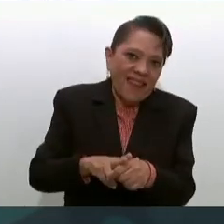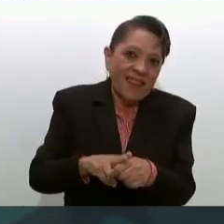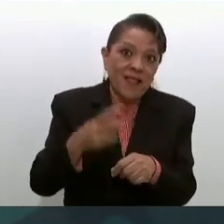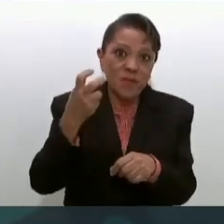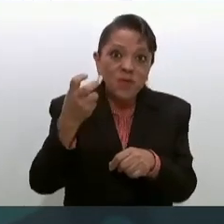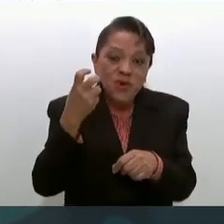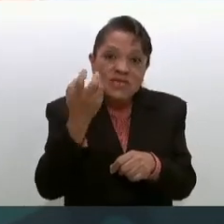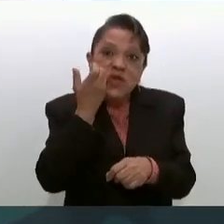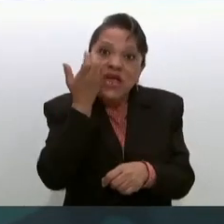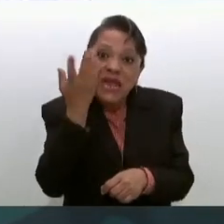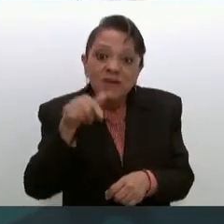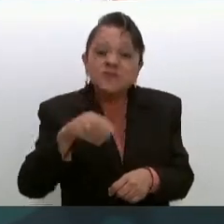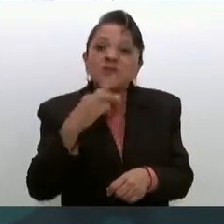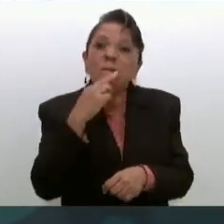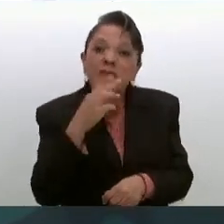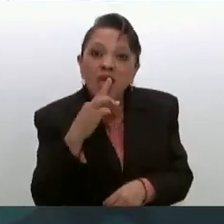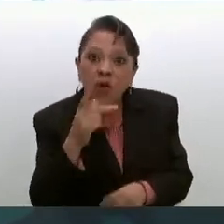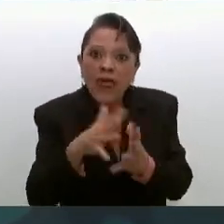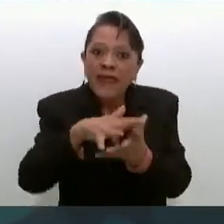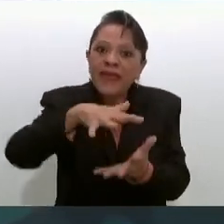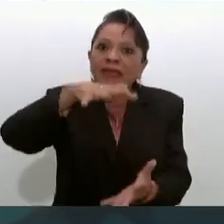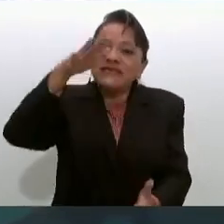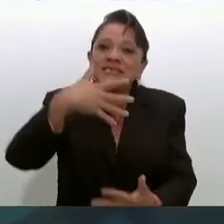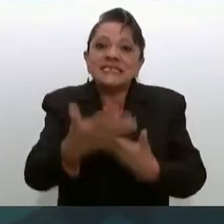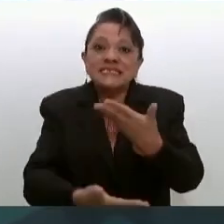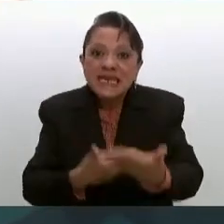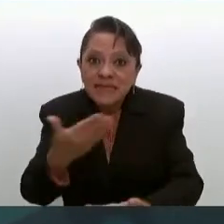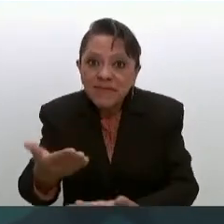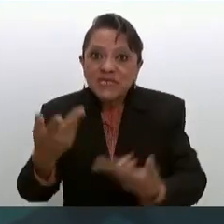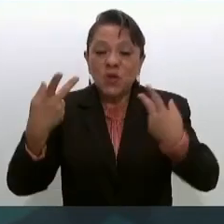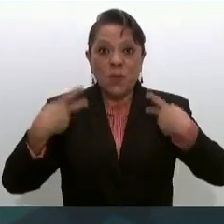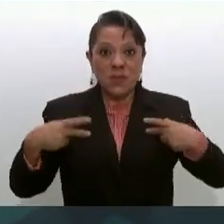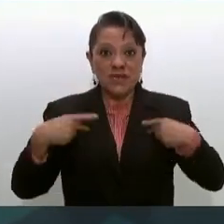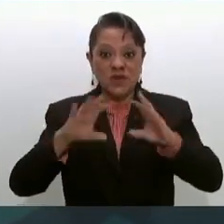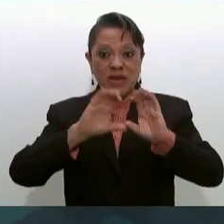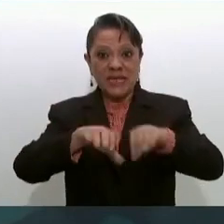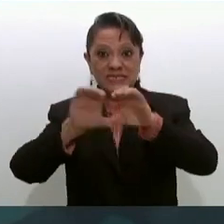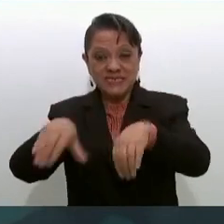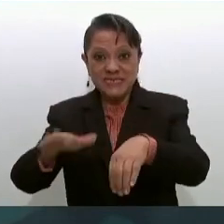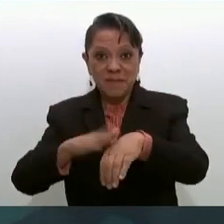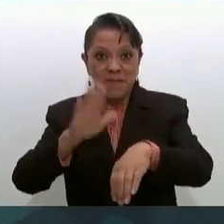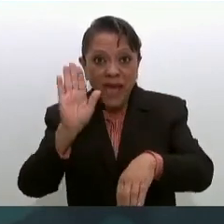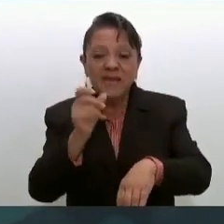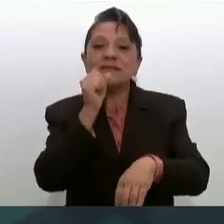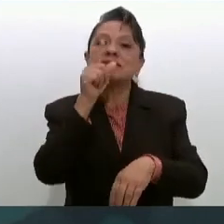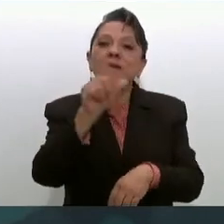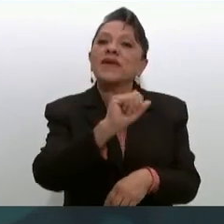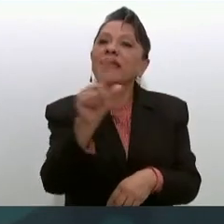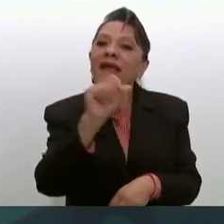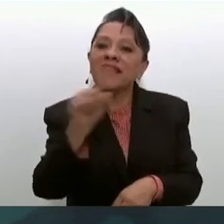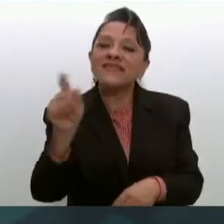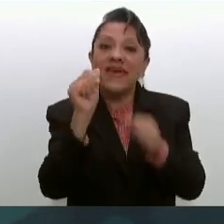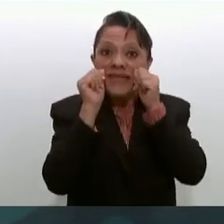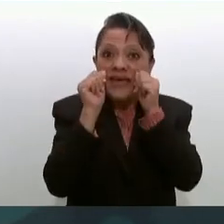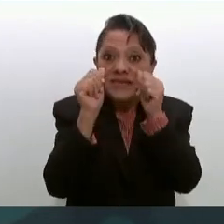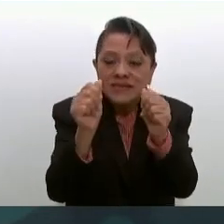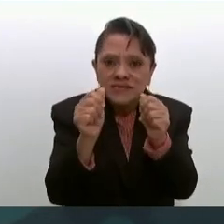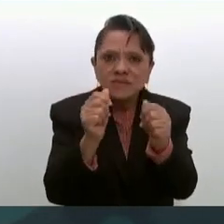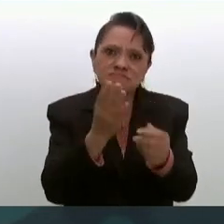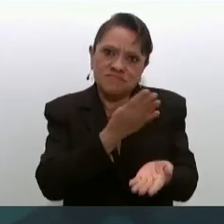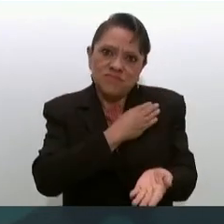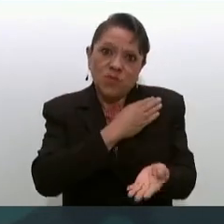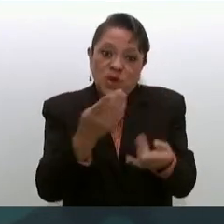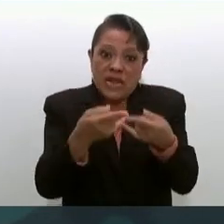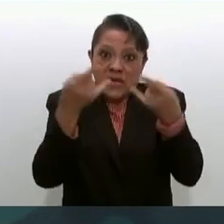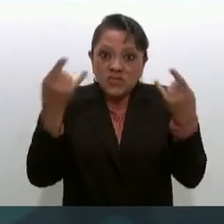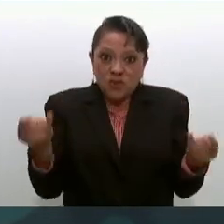mejorar, crecer, crecer en servicios, crecer en personal, crecer en la calidad también de la atención. Una buena historia tiene que